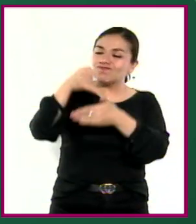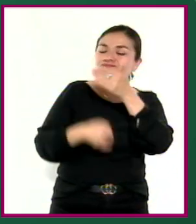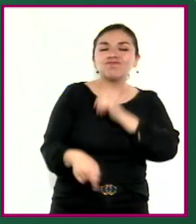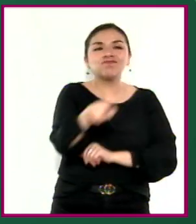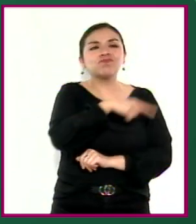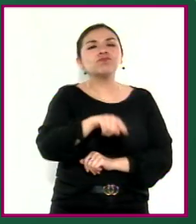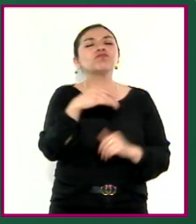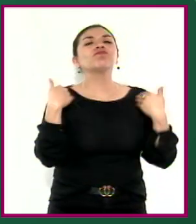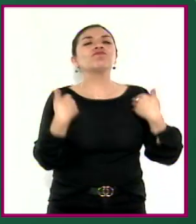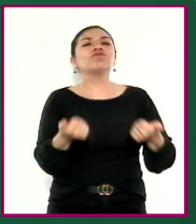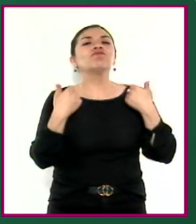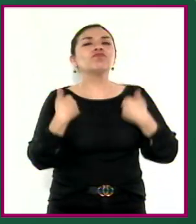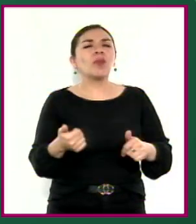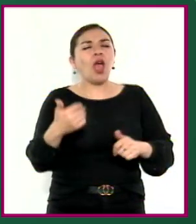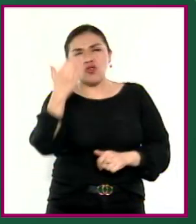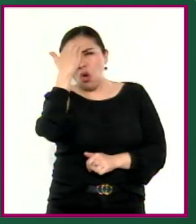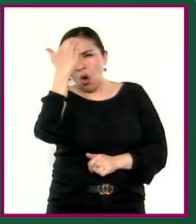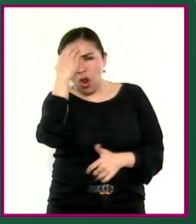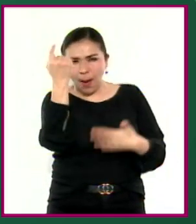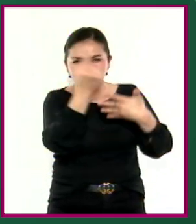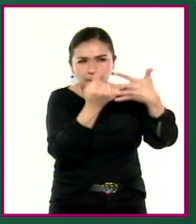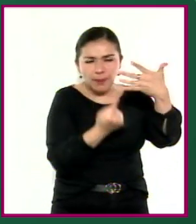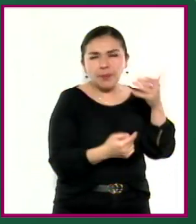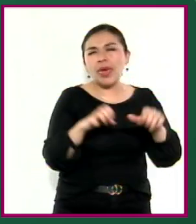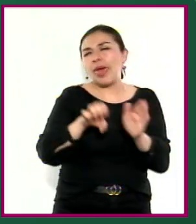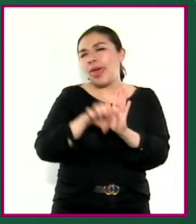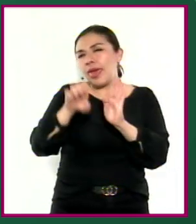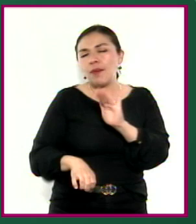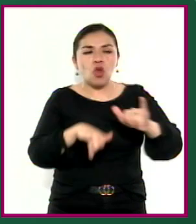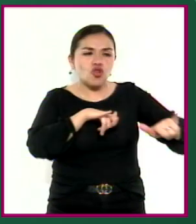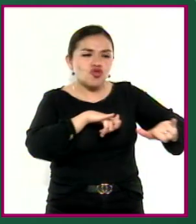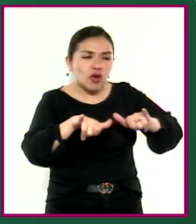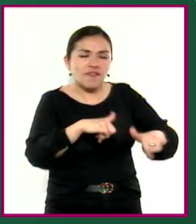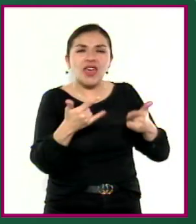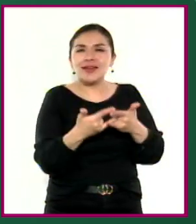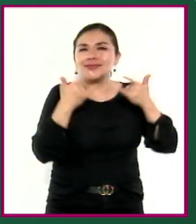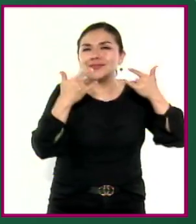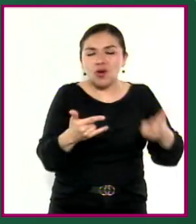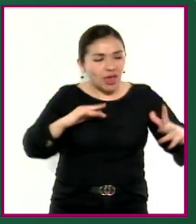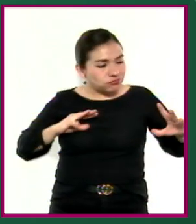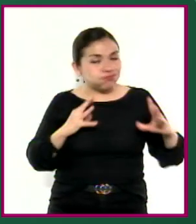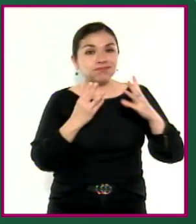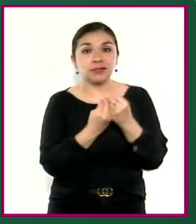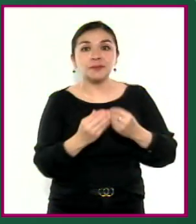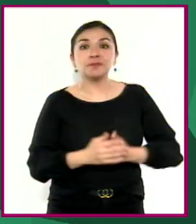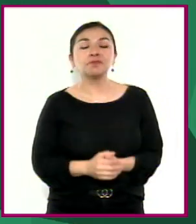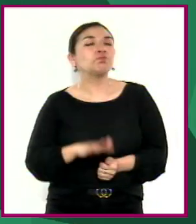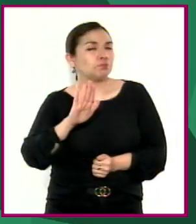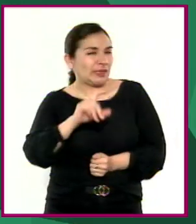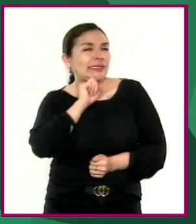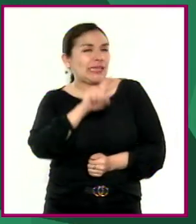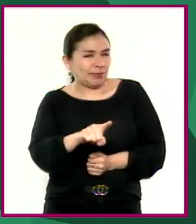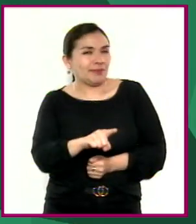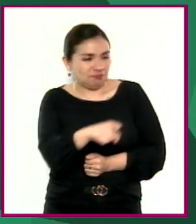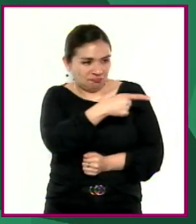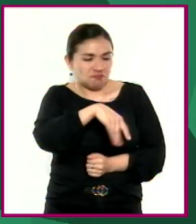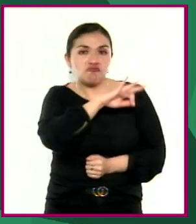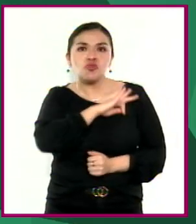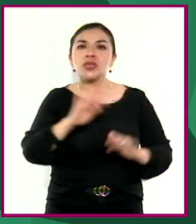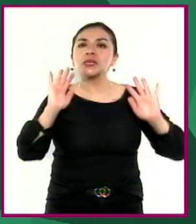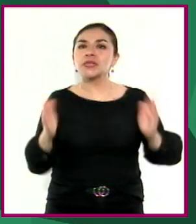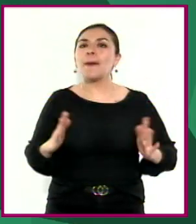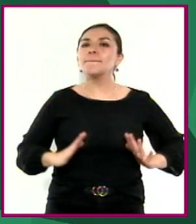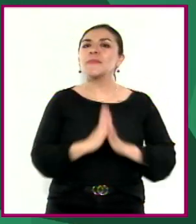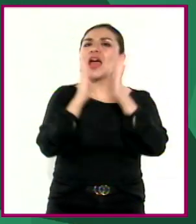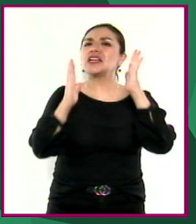poniendo en práctica nociones sustantivas de disciplinas como la geografía y la historia. Pero también están en